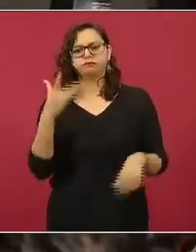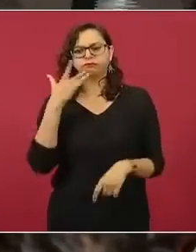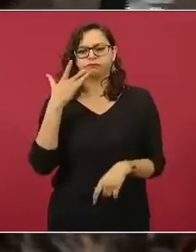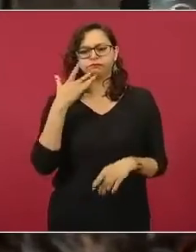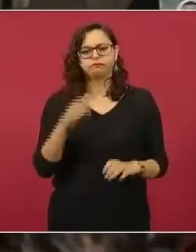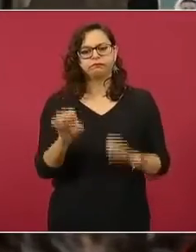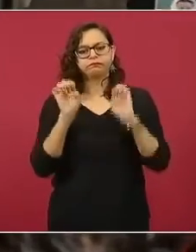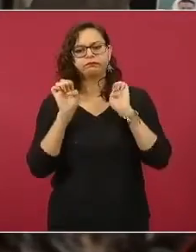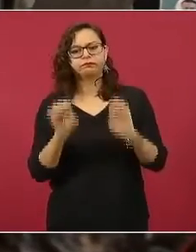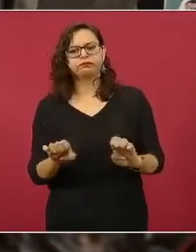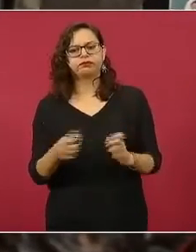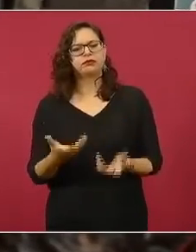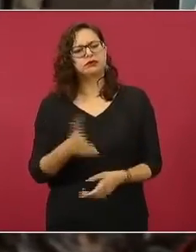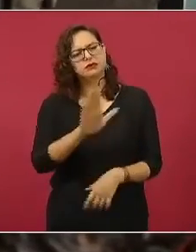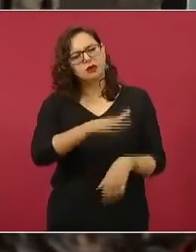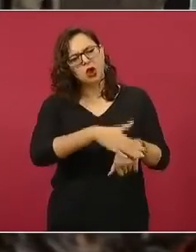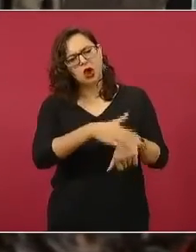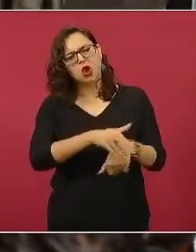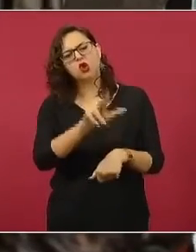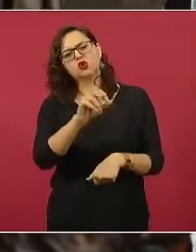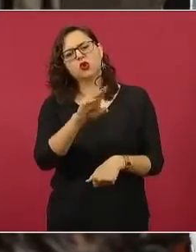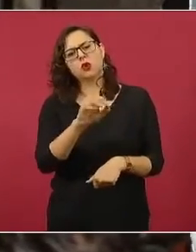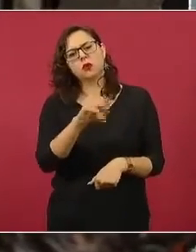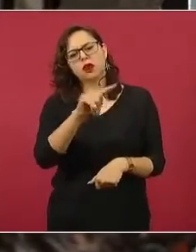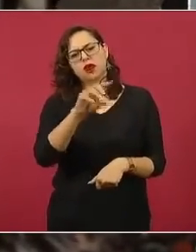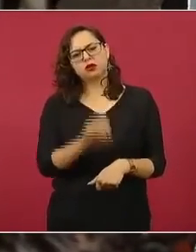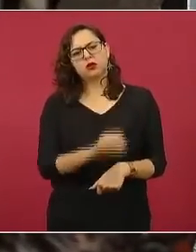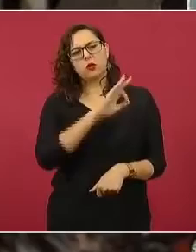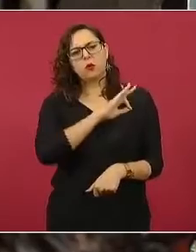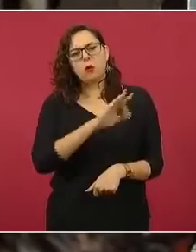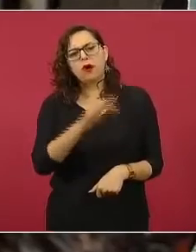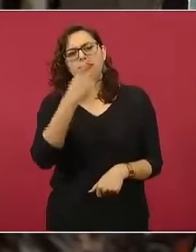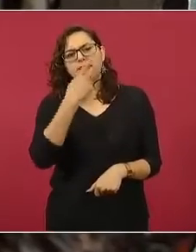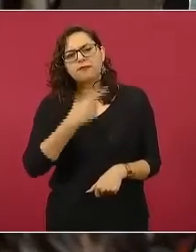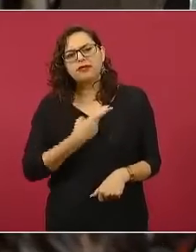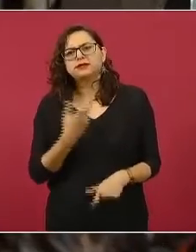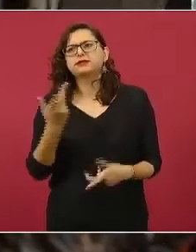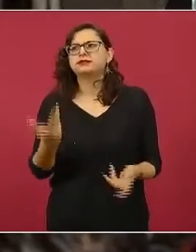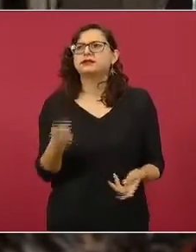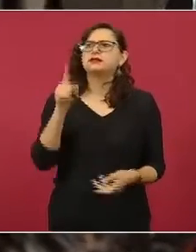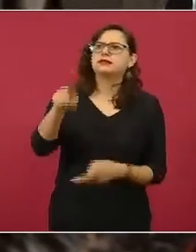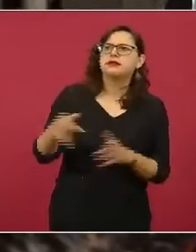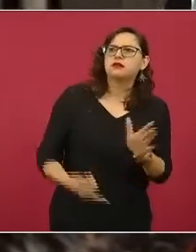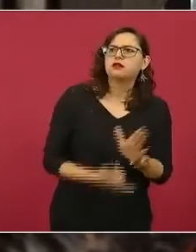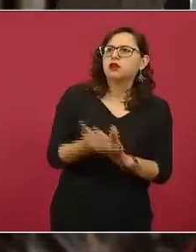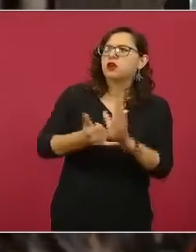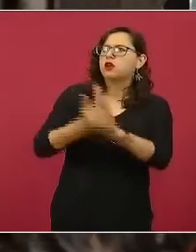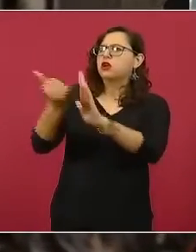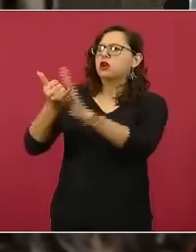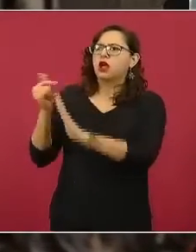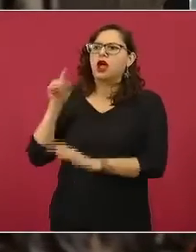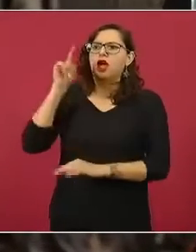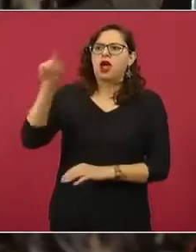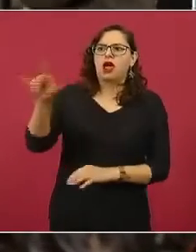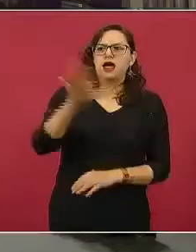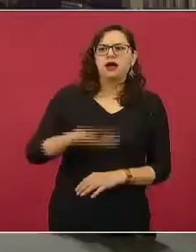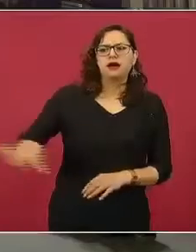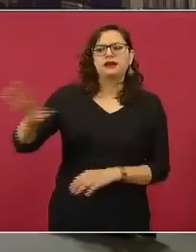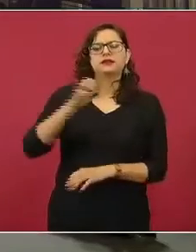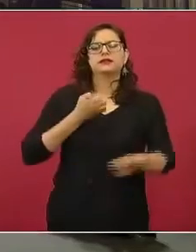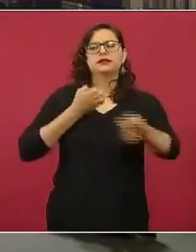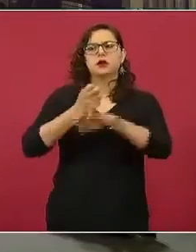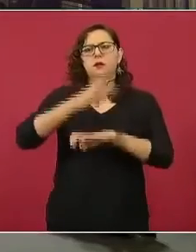Salcedo Aquino informar de dónde salió el dinero tan solo para los desarrollos habitacionales que se construyeron en Zumpango, Estado de México?